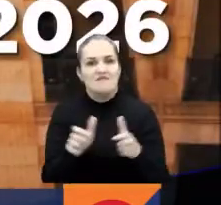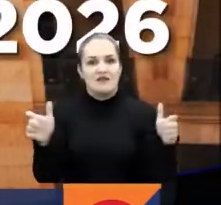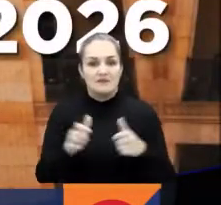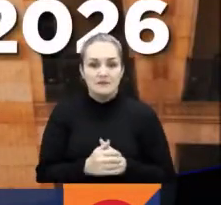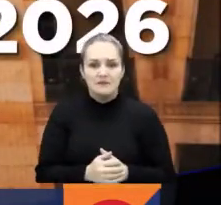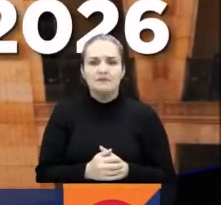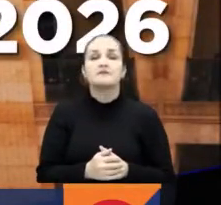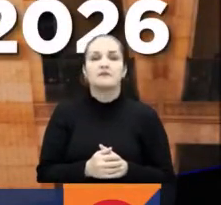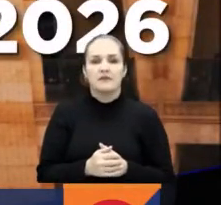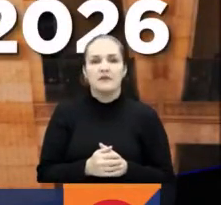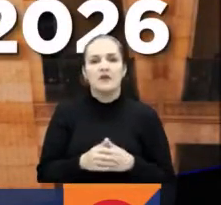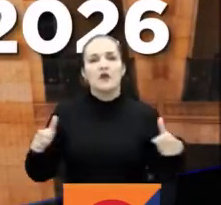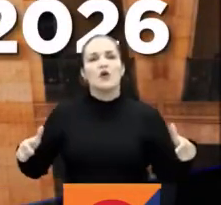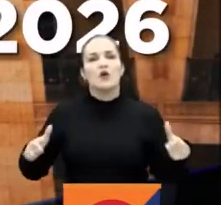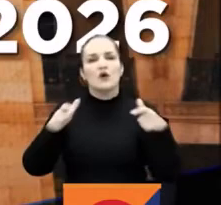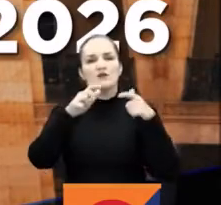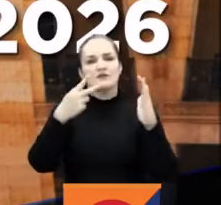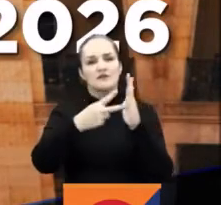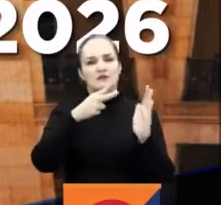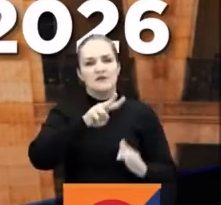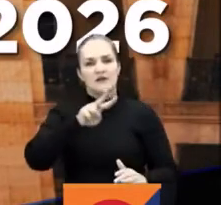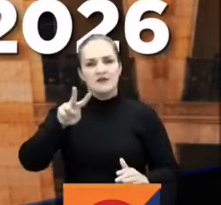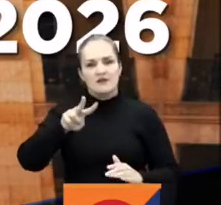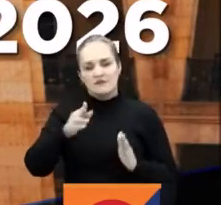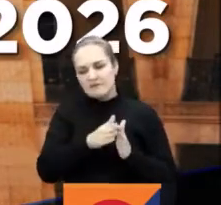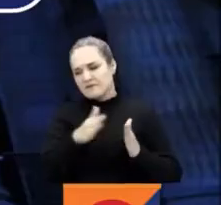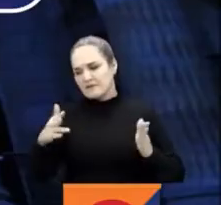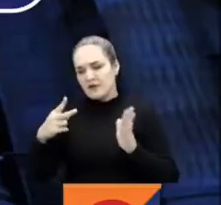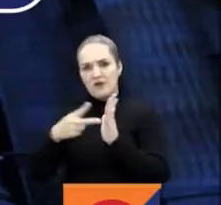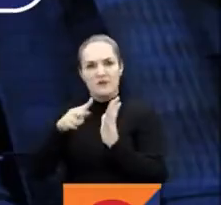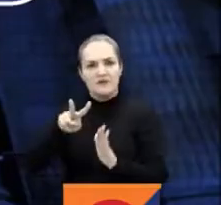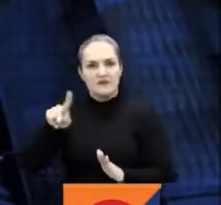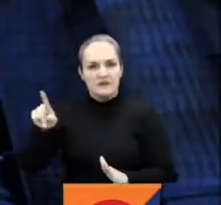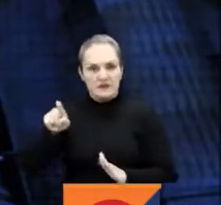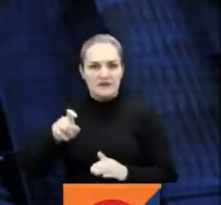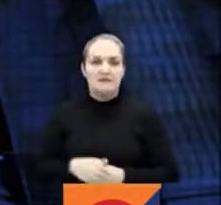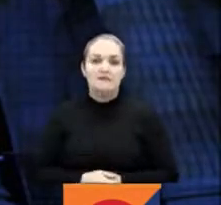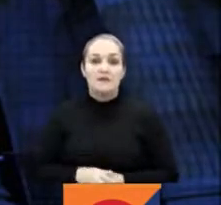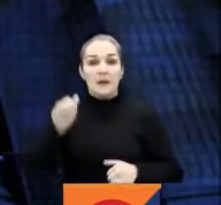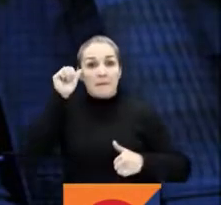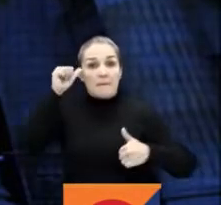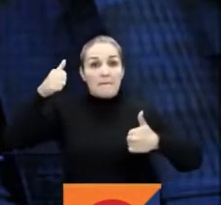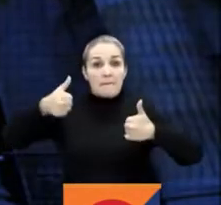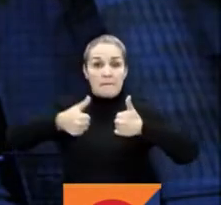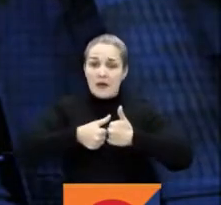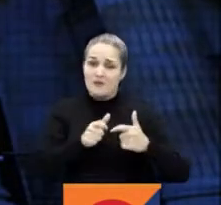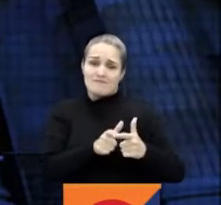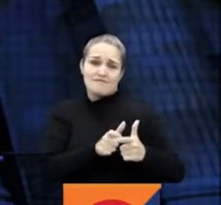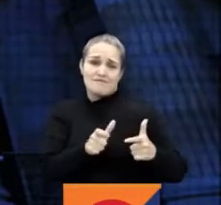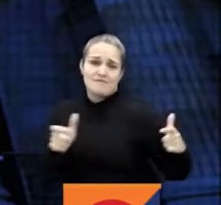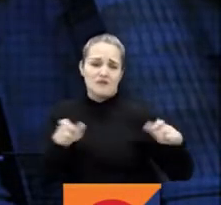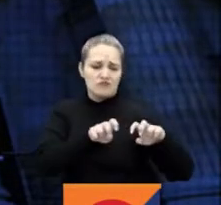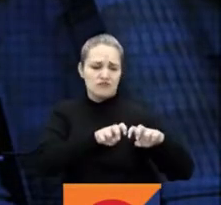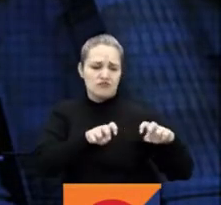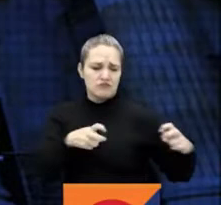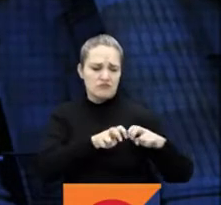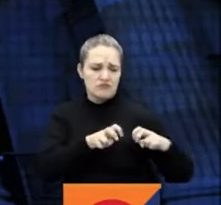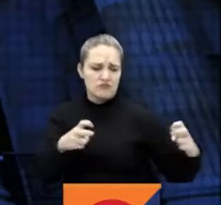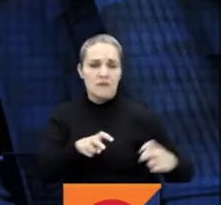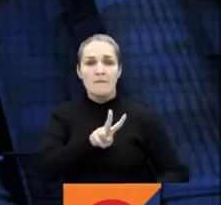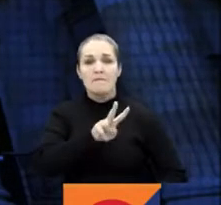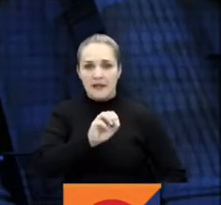Conformación Congreso de la República 2022-2026. El Pacto Histórico es el de mayor número de curules con 20,